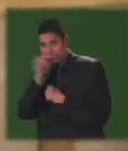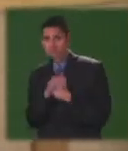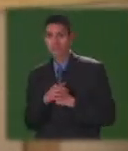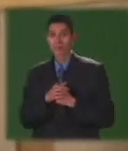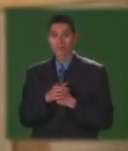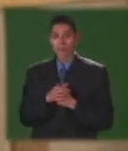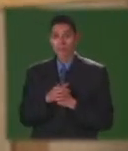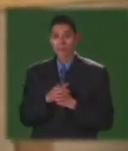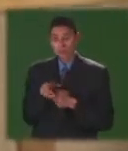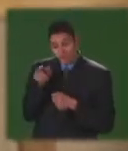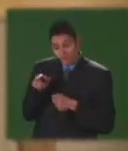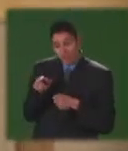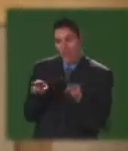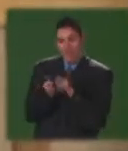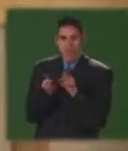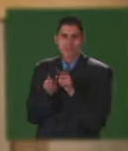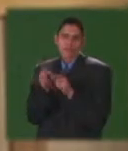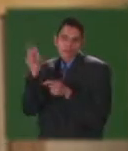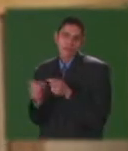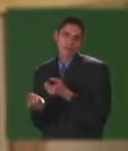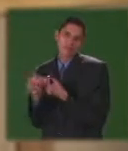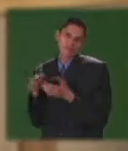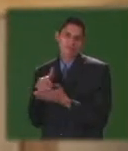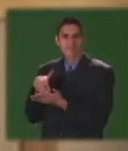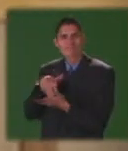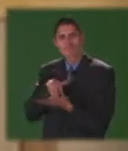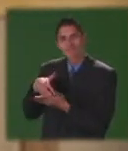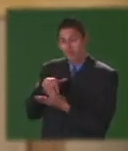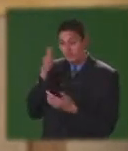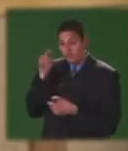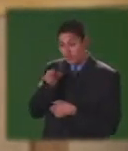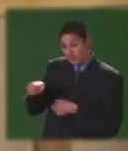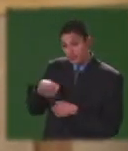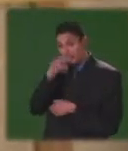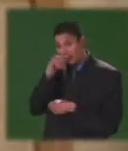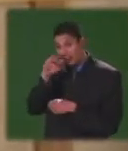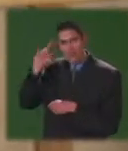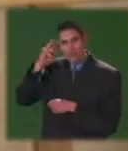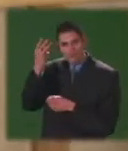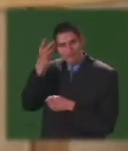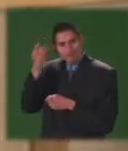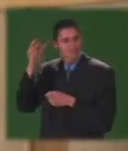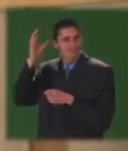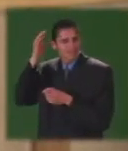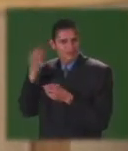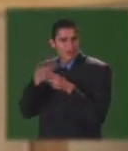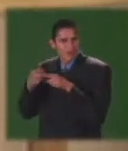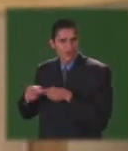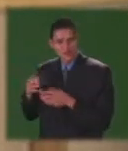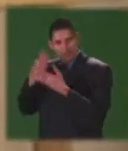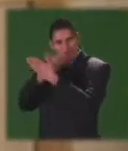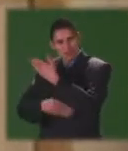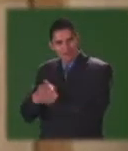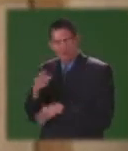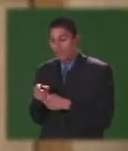población muy vulnerable porque es la que hay que trabajar con el cuidador y es difícil de